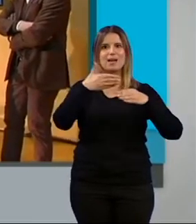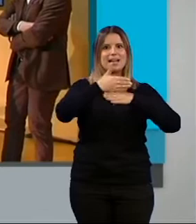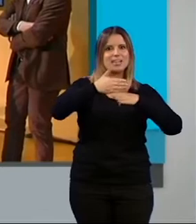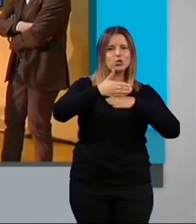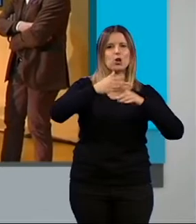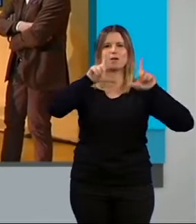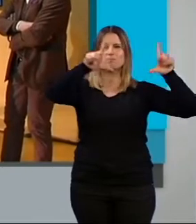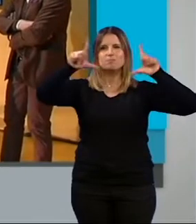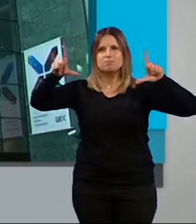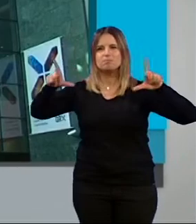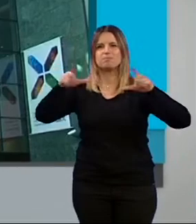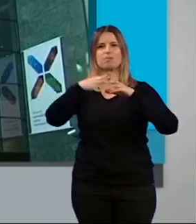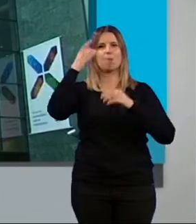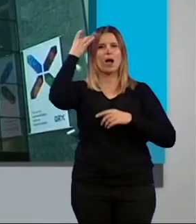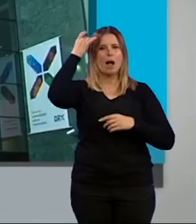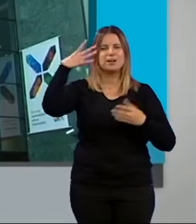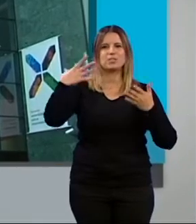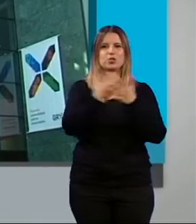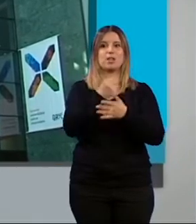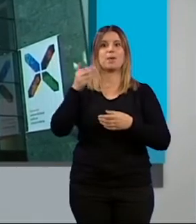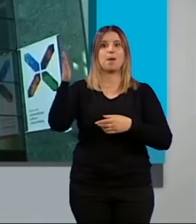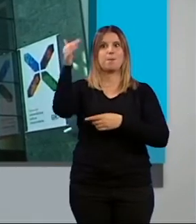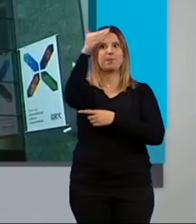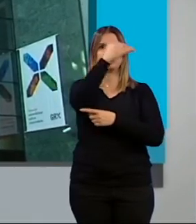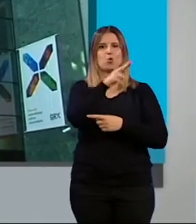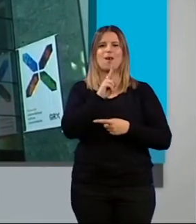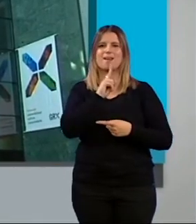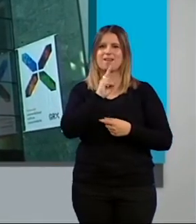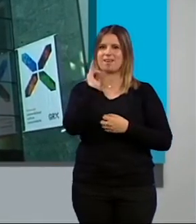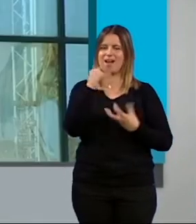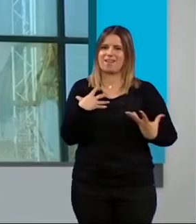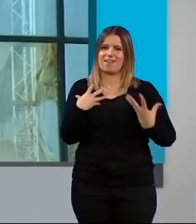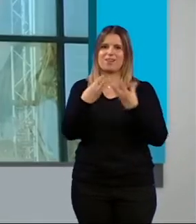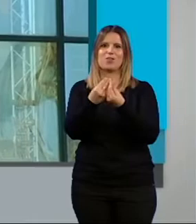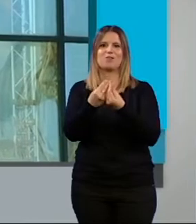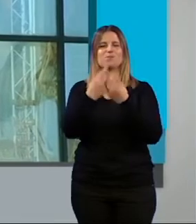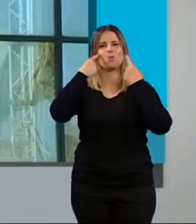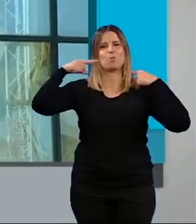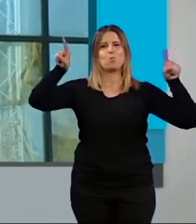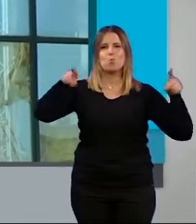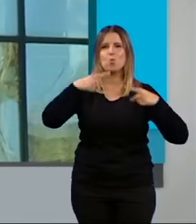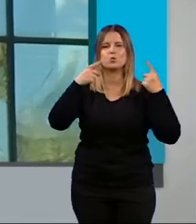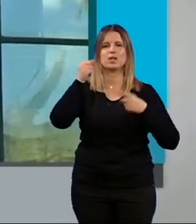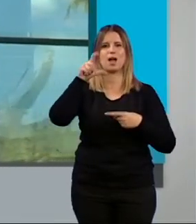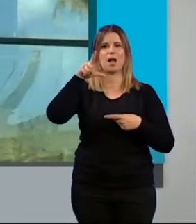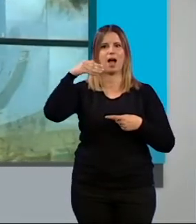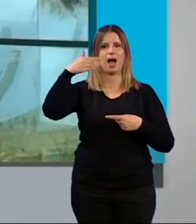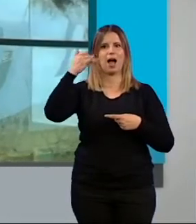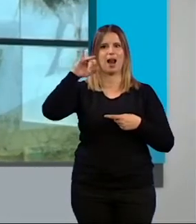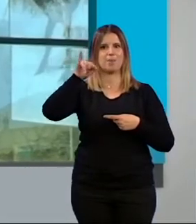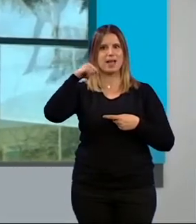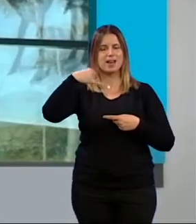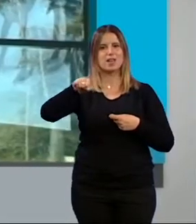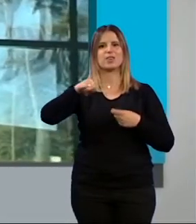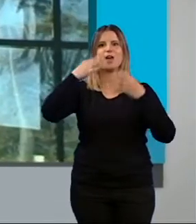tapices las majas los caprichos y las pinturas negras estarán acompañadas de la música de Albéniz Falla o